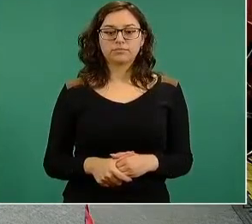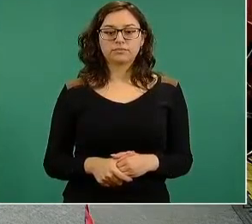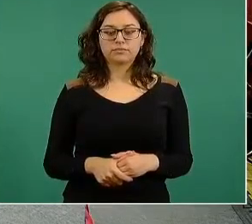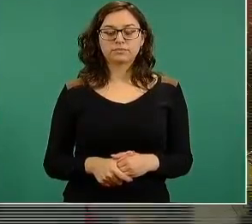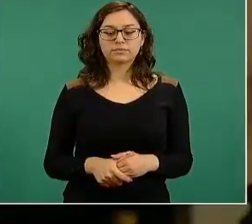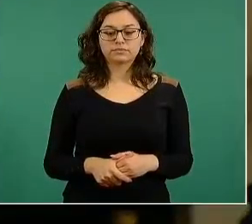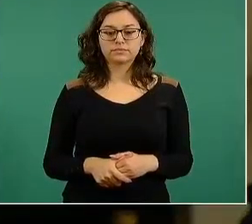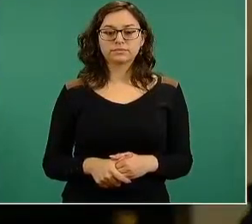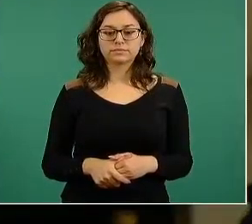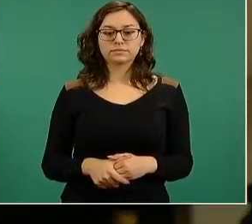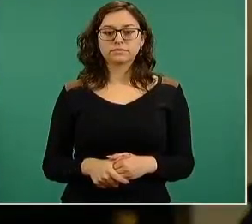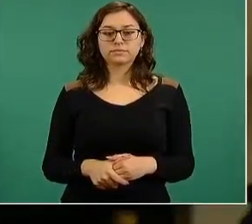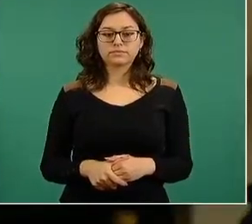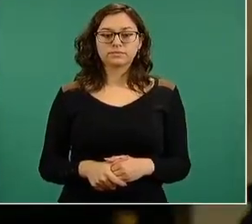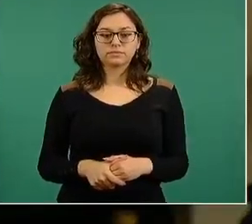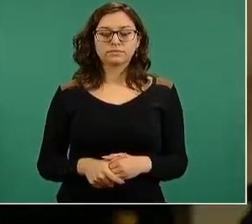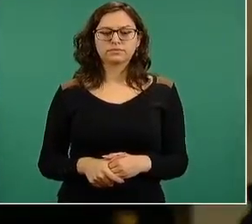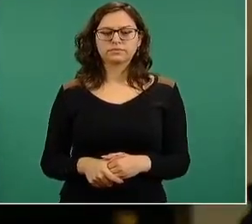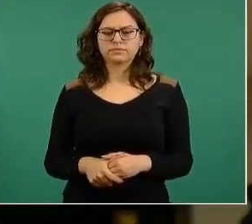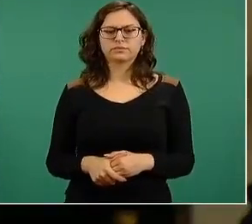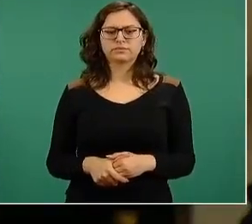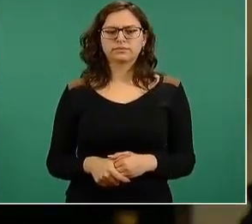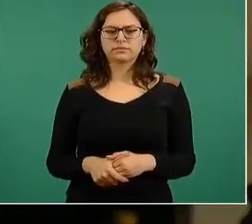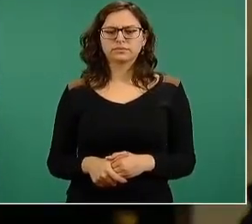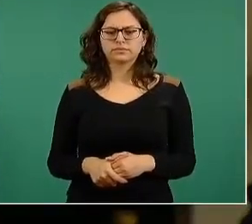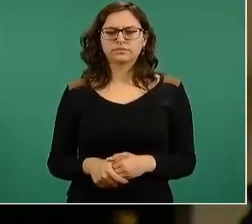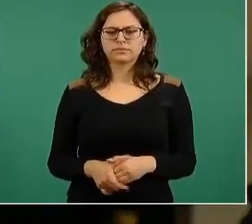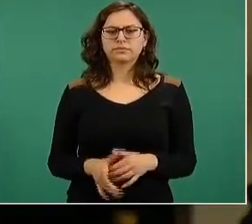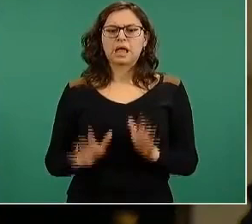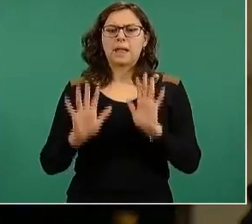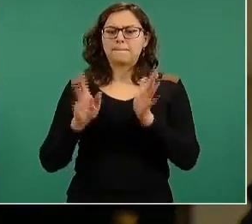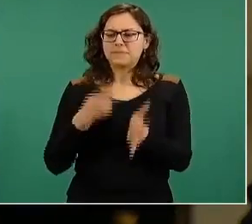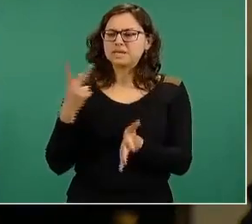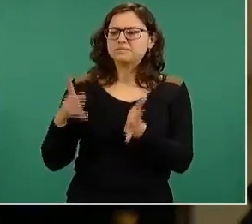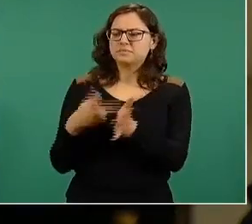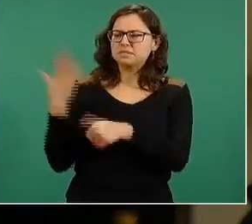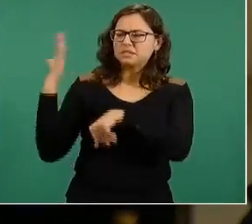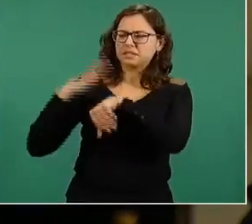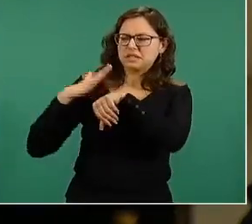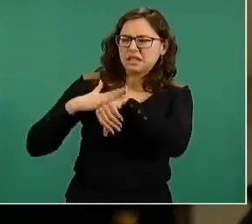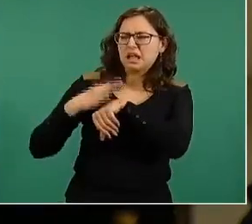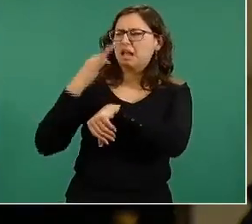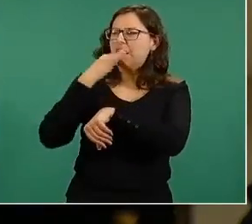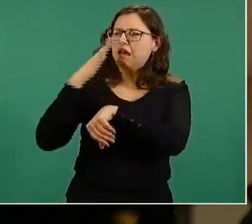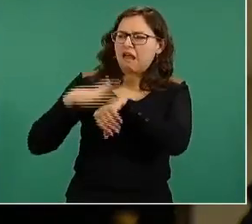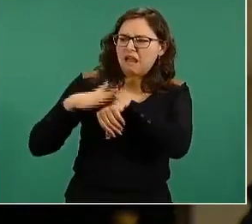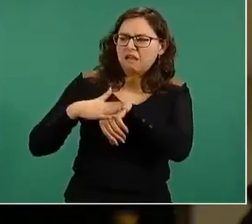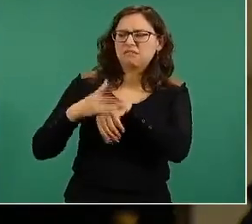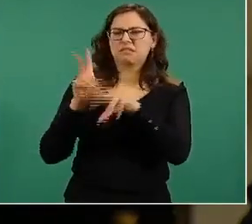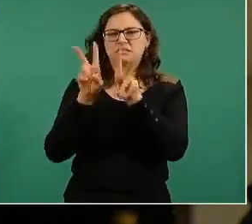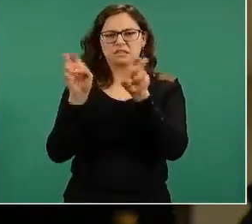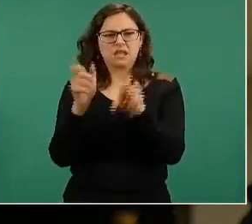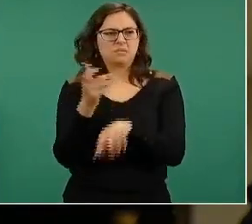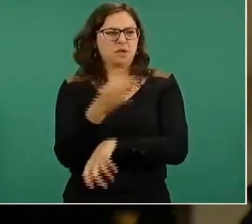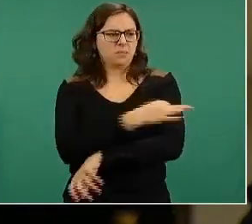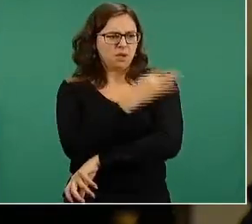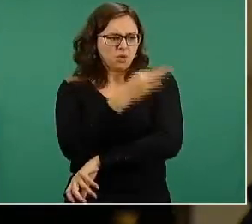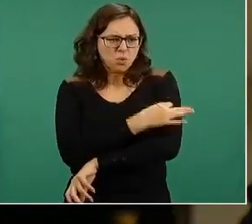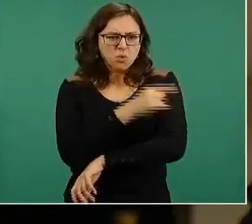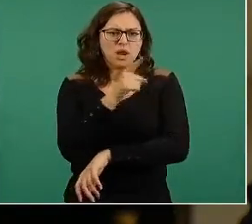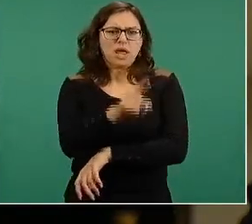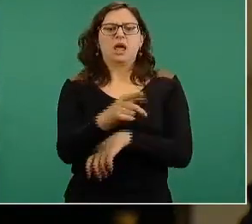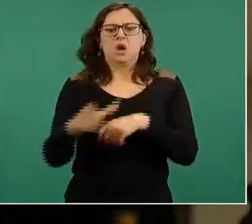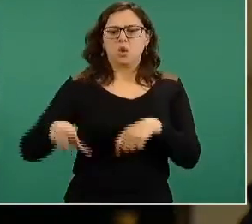serie de señalamientos precisamente sobre lo que es la cuestión de la vacunación. Hablan de los servidores de la Nación, habrán de médicos y enfermeras,